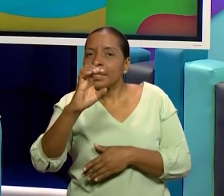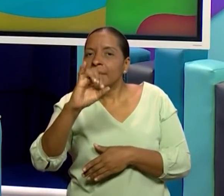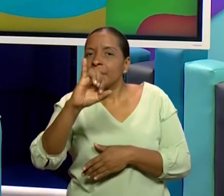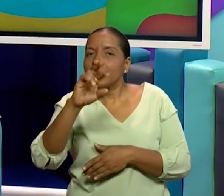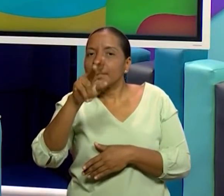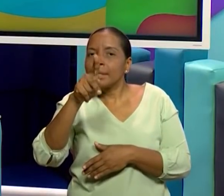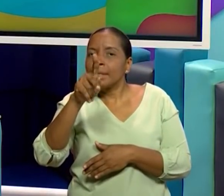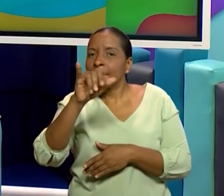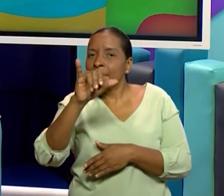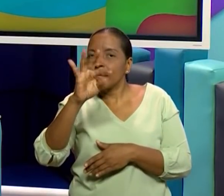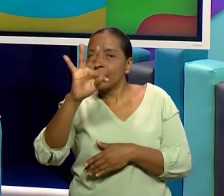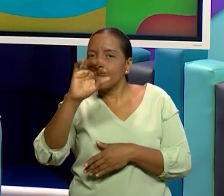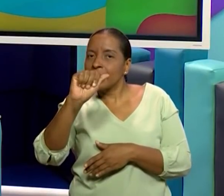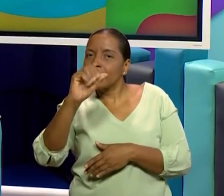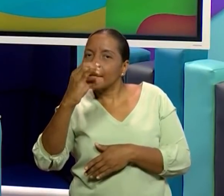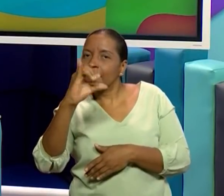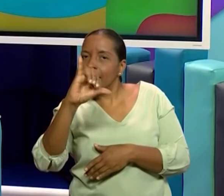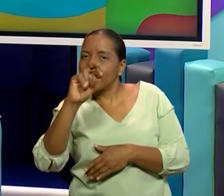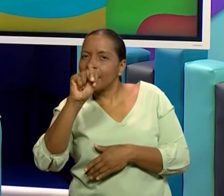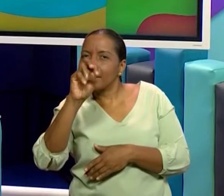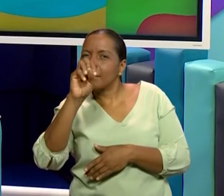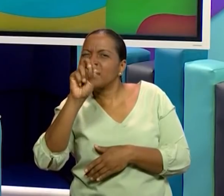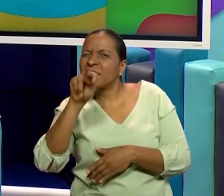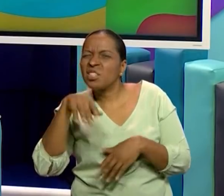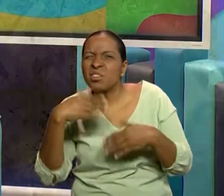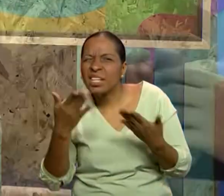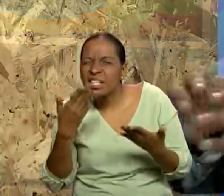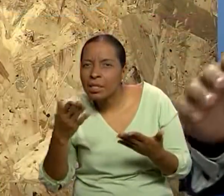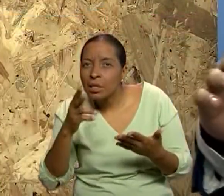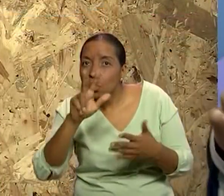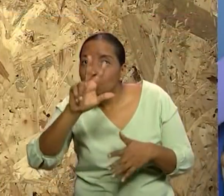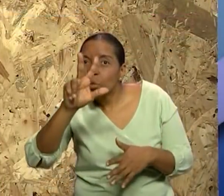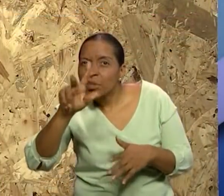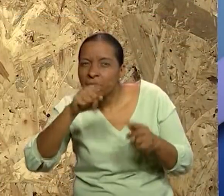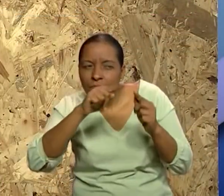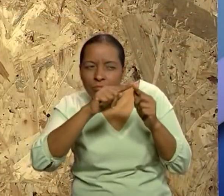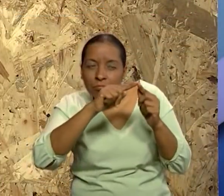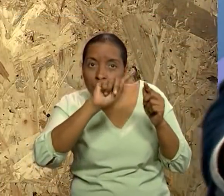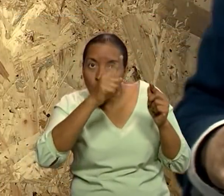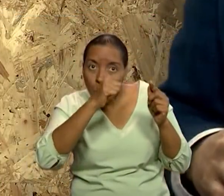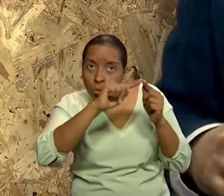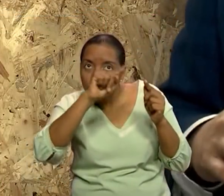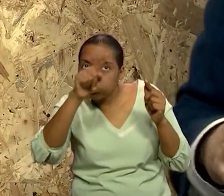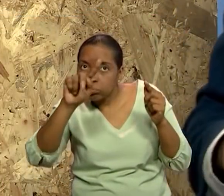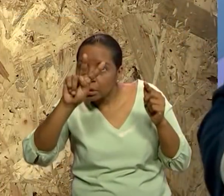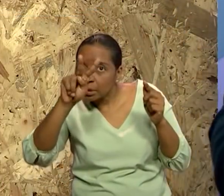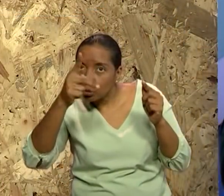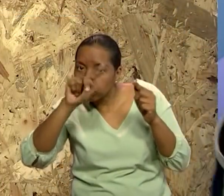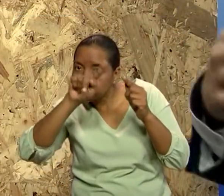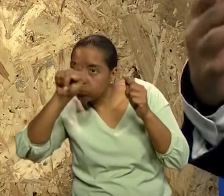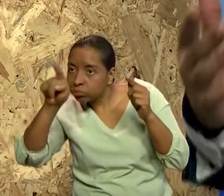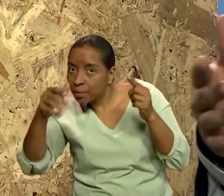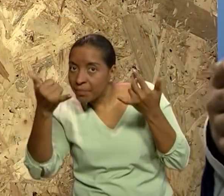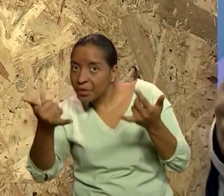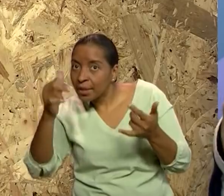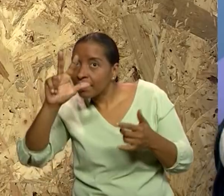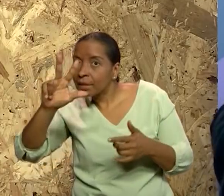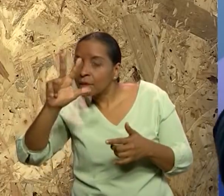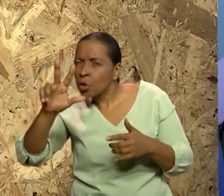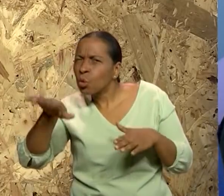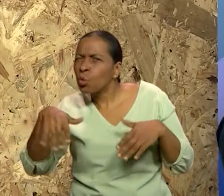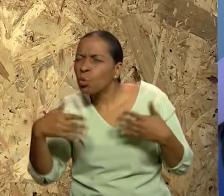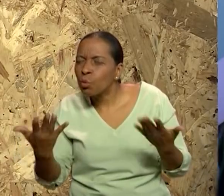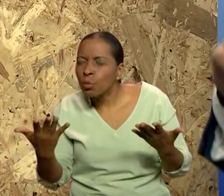otra flechita para indicar que viene nuestro tercer paso, que es la precipitación. Y se da cuando el agua